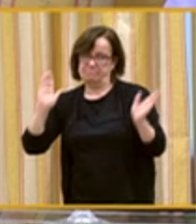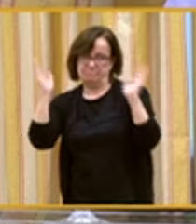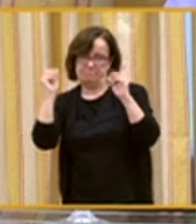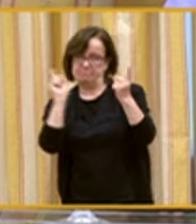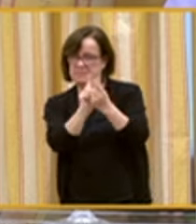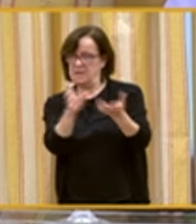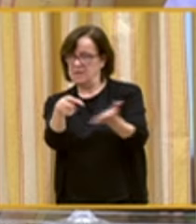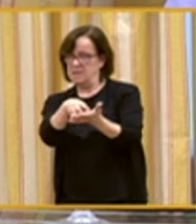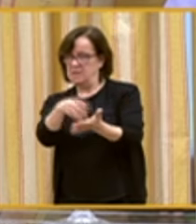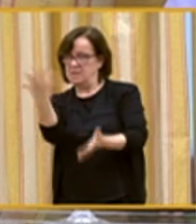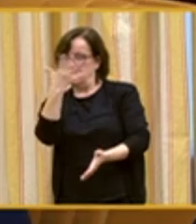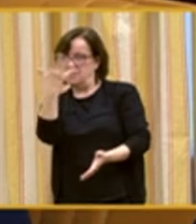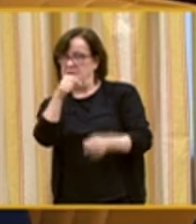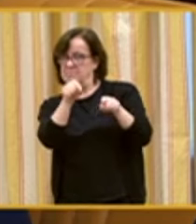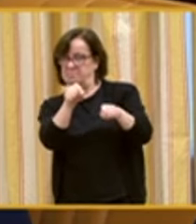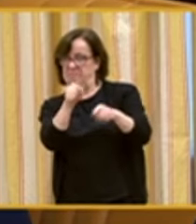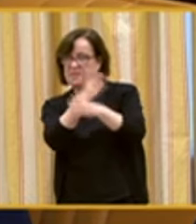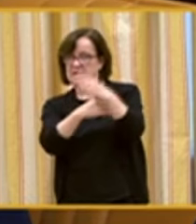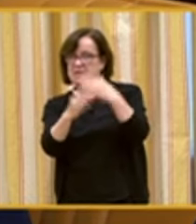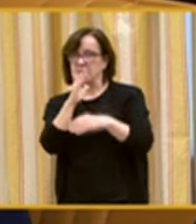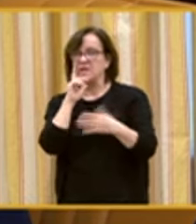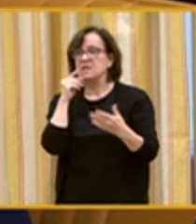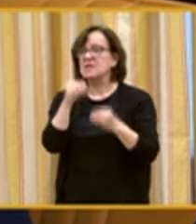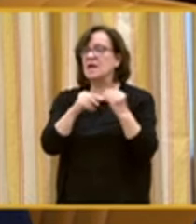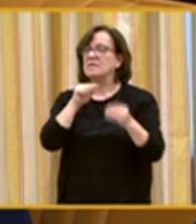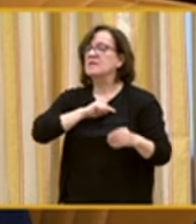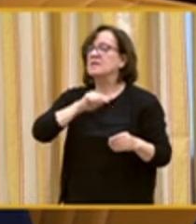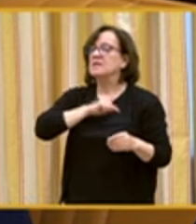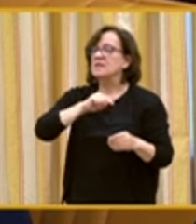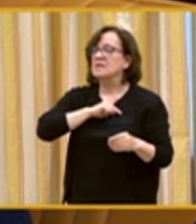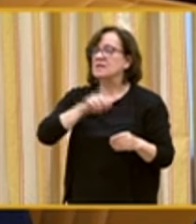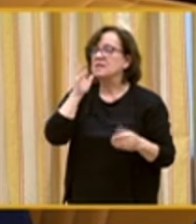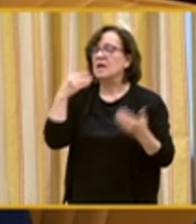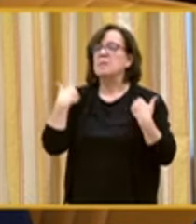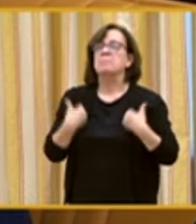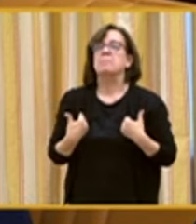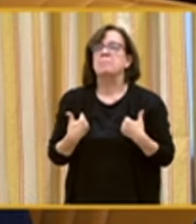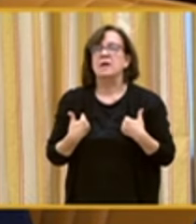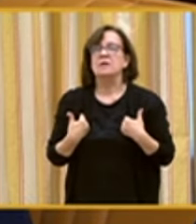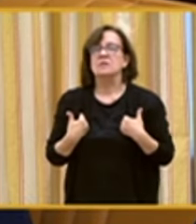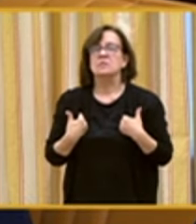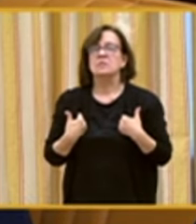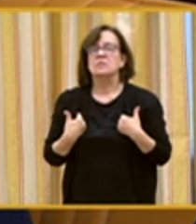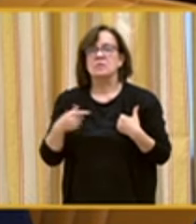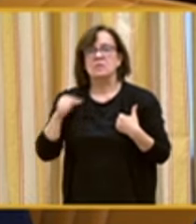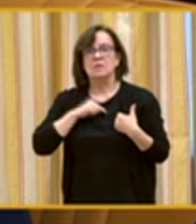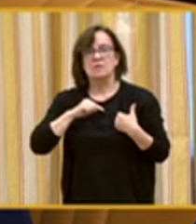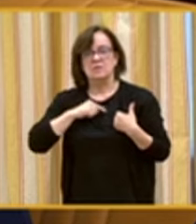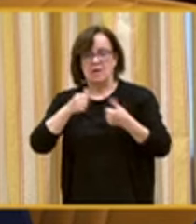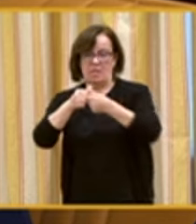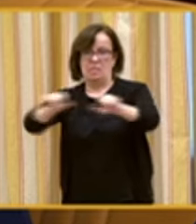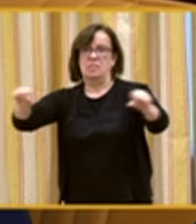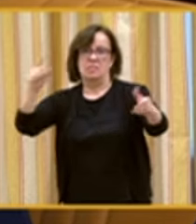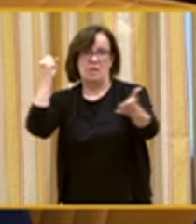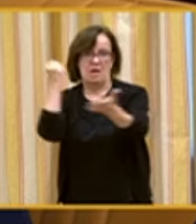va a dudar de tu capacidad y esto te hace sentir en tu persona el peso del estigma.